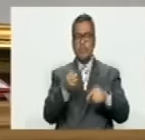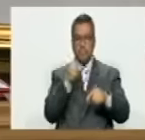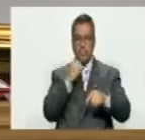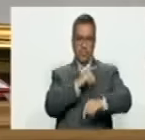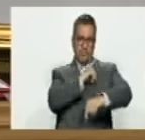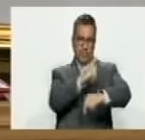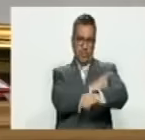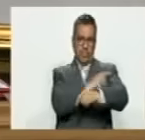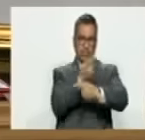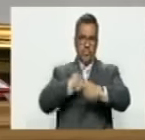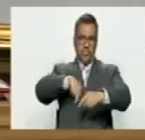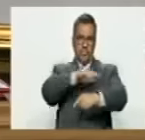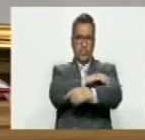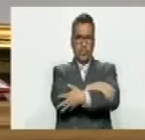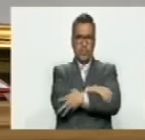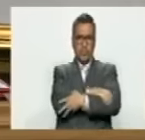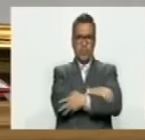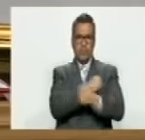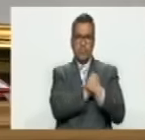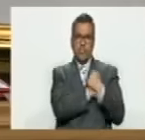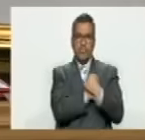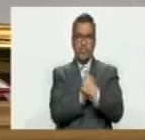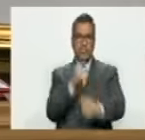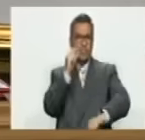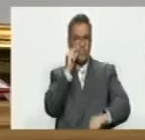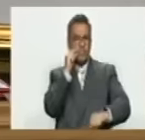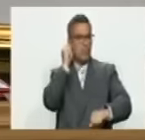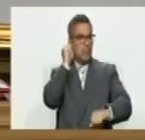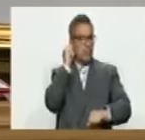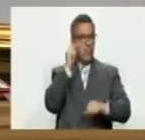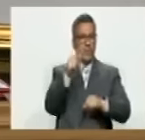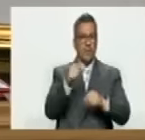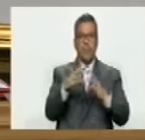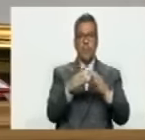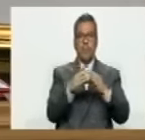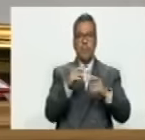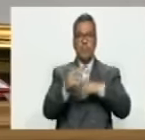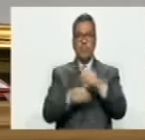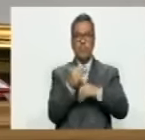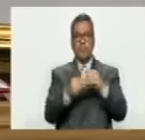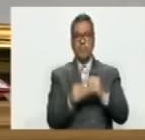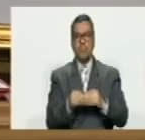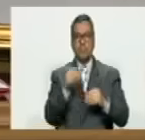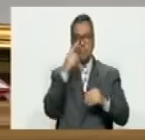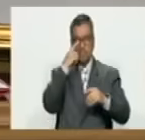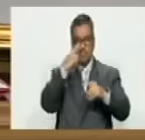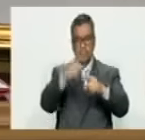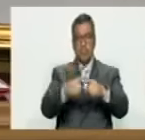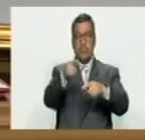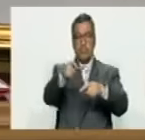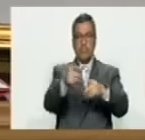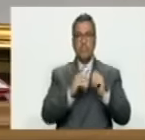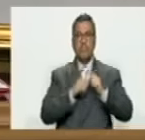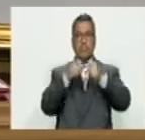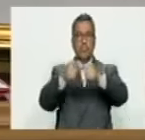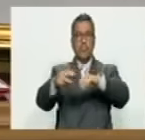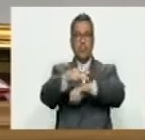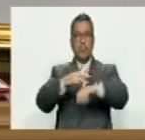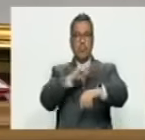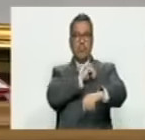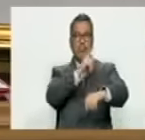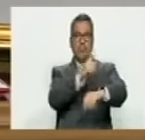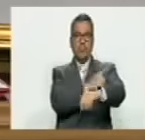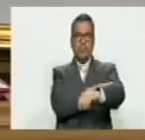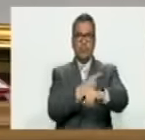a nuestros queridos y queridas compañeras y compañeros que han sido honrados con la designación como ministro del Poder